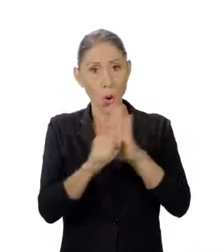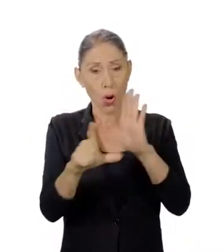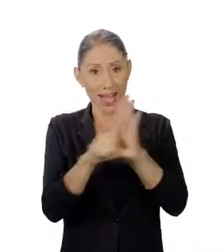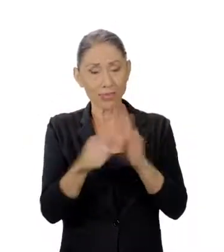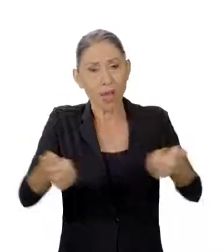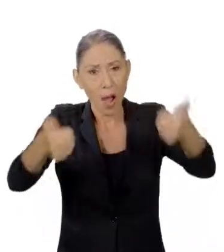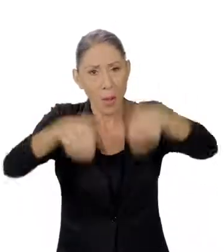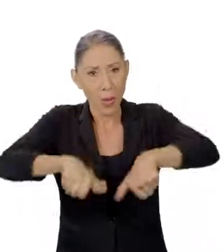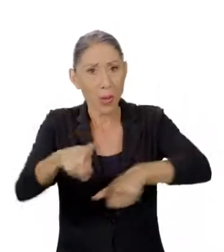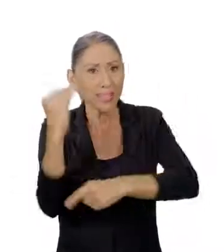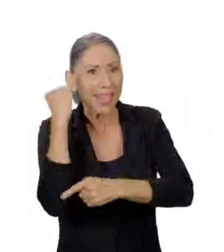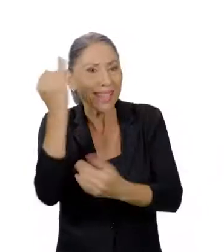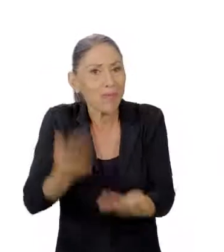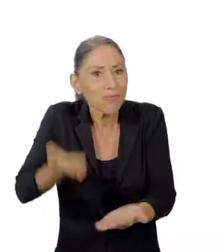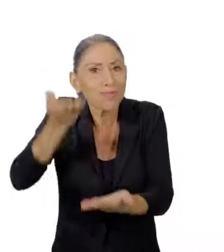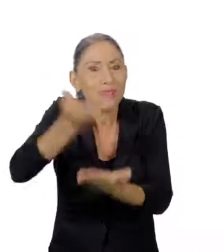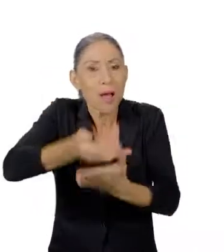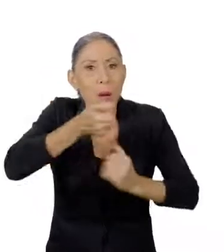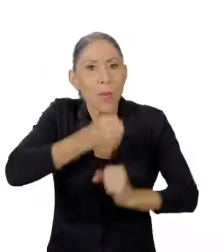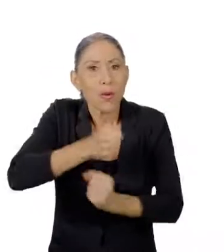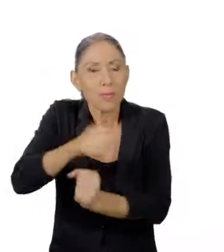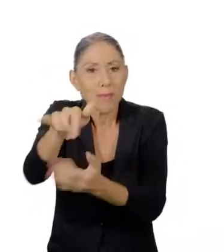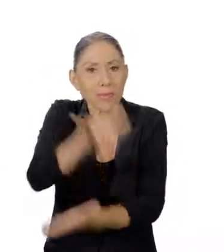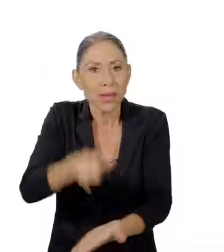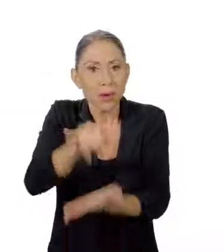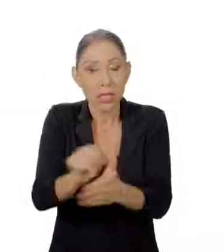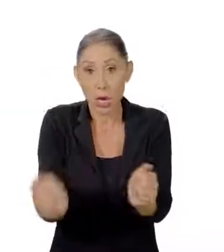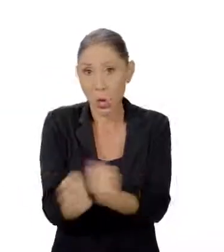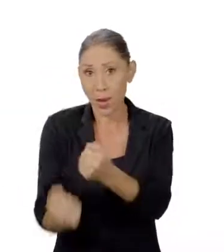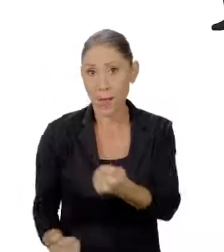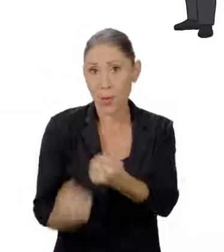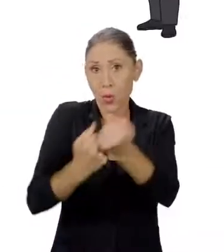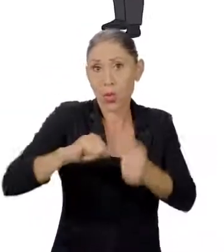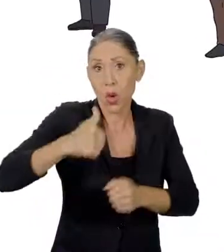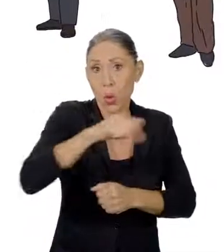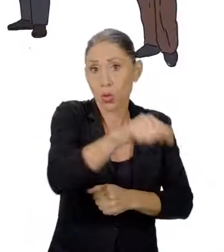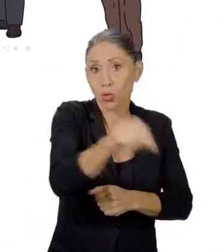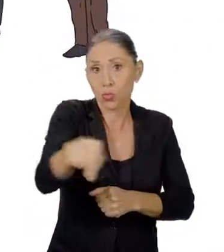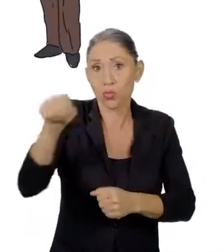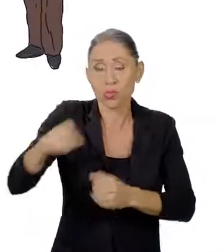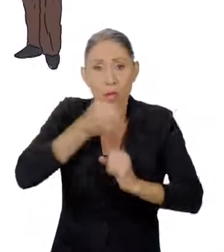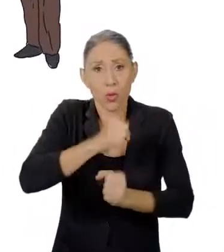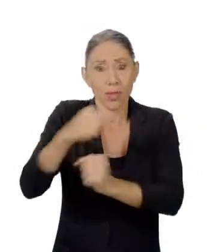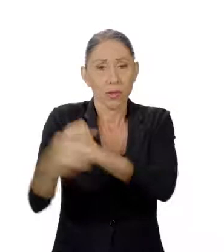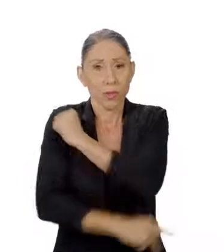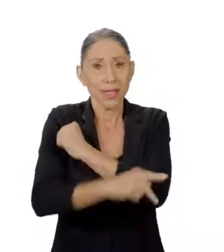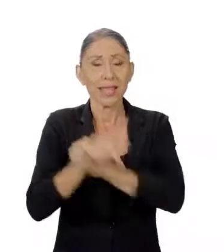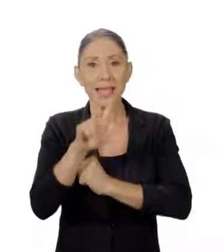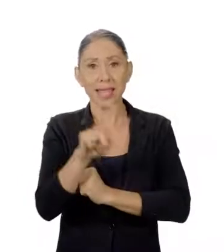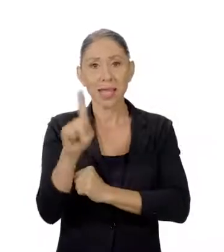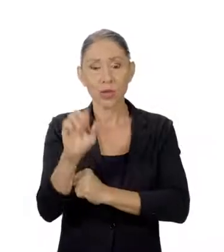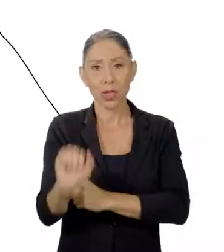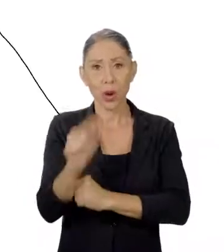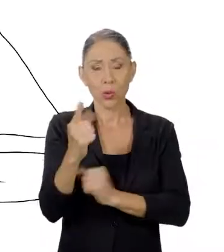esta iniciativa, presentada por la Municipalidad de San José, con el apoyo de otros ayuntamientos del país. El 31